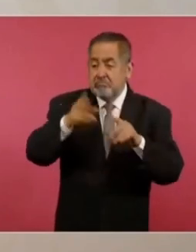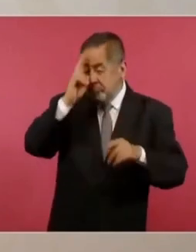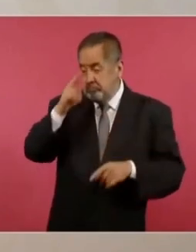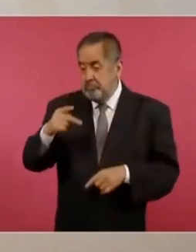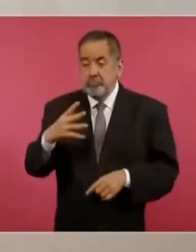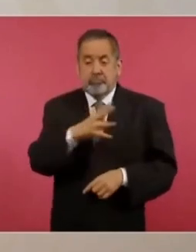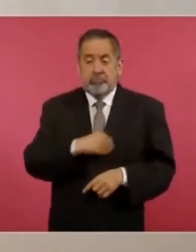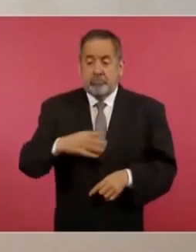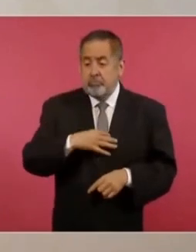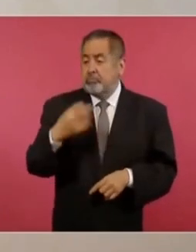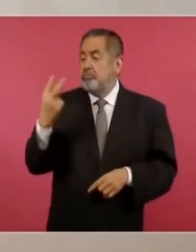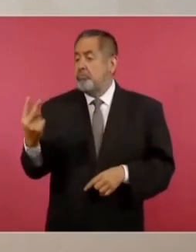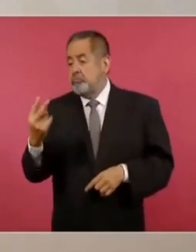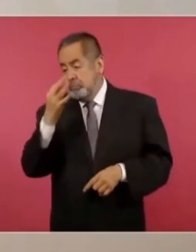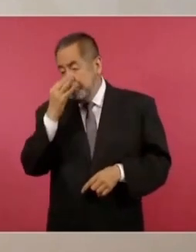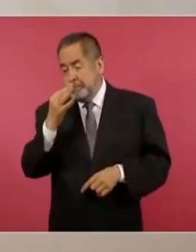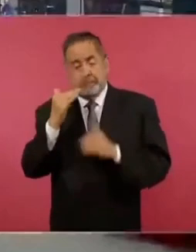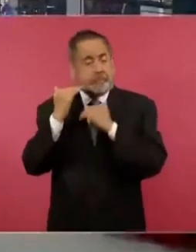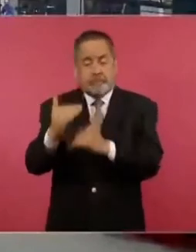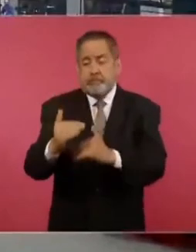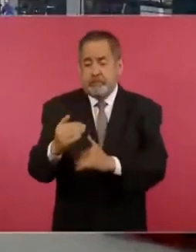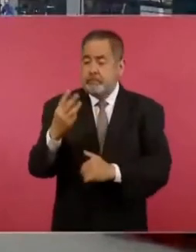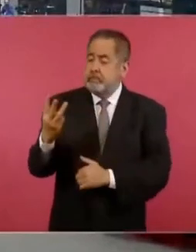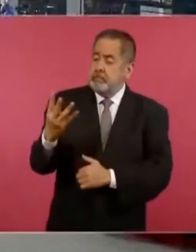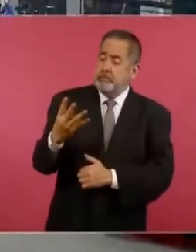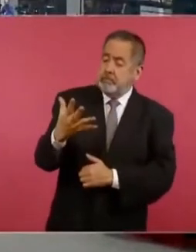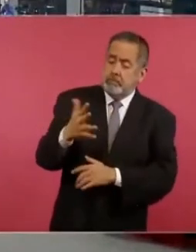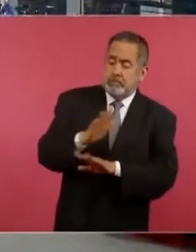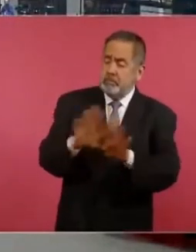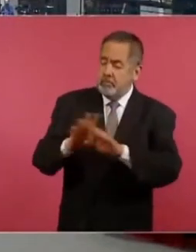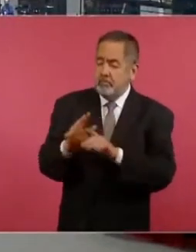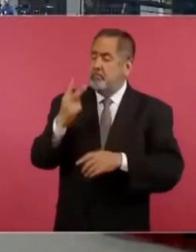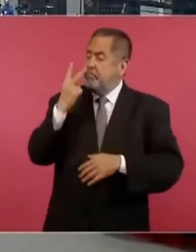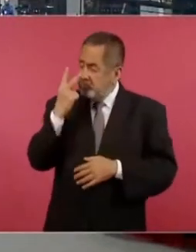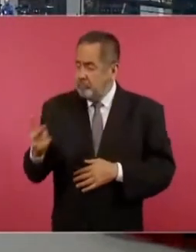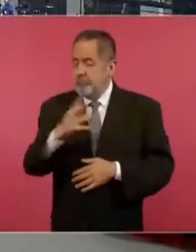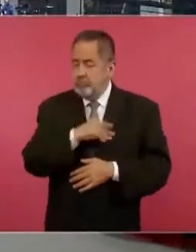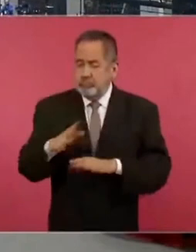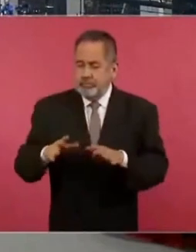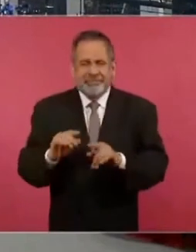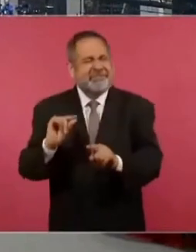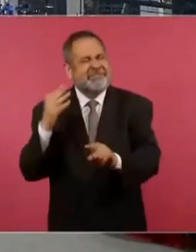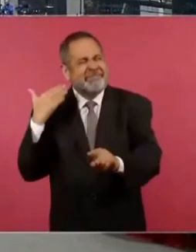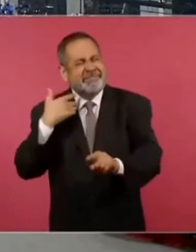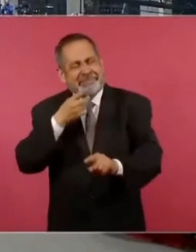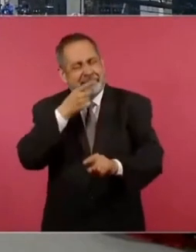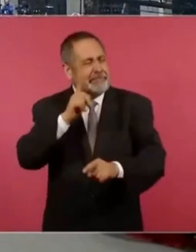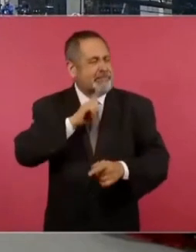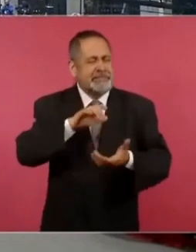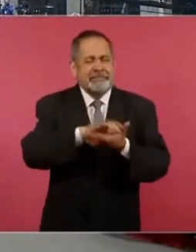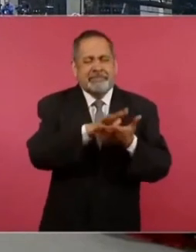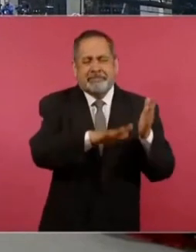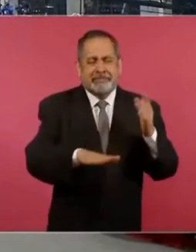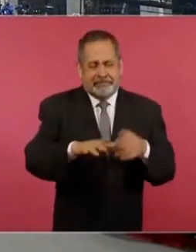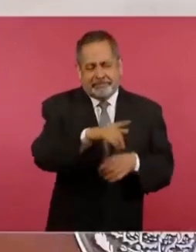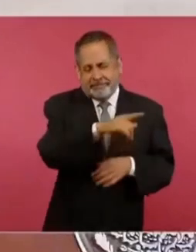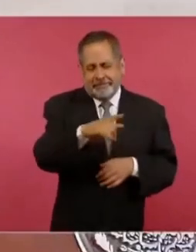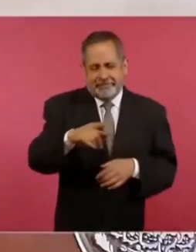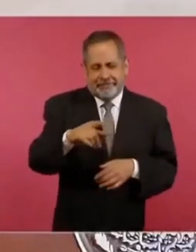Bueno, lo acaba de decir la esposa, con todo respeto, de Felipe Calderón.